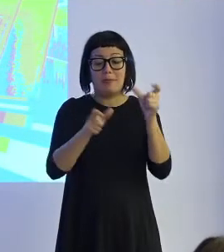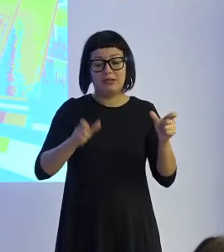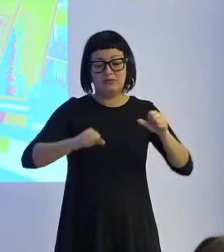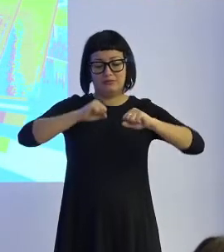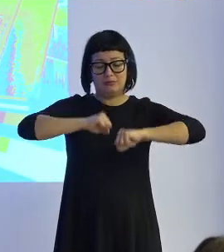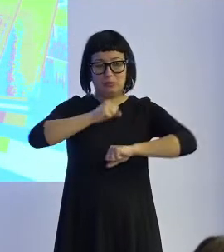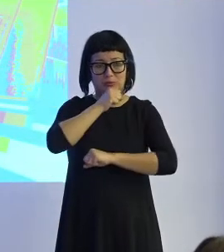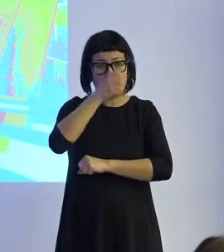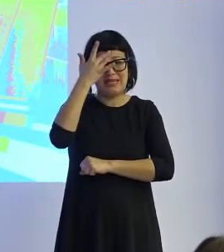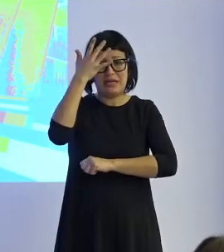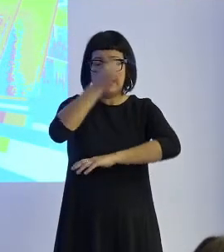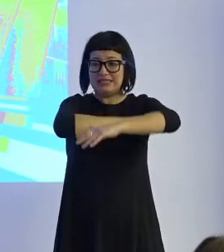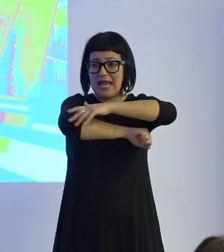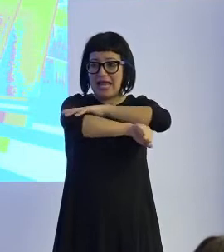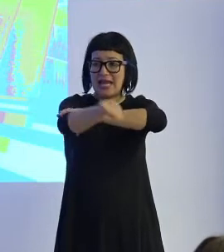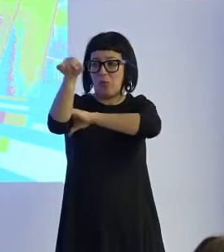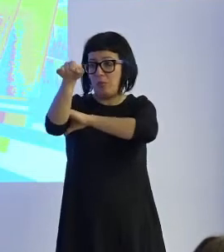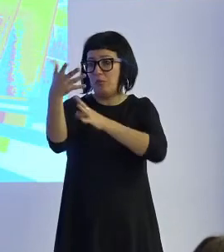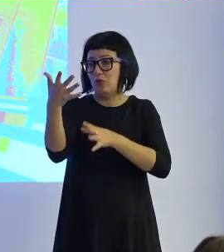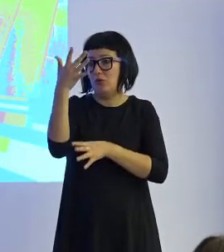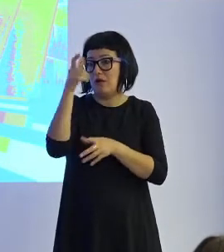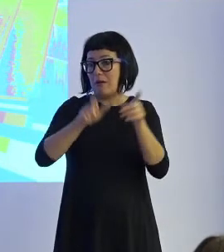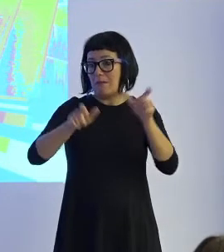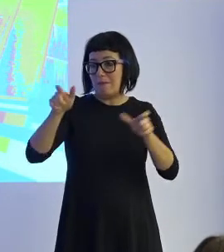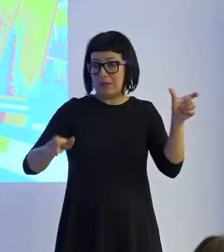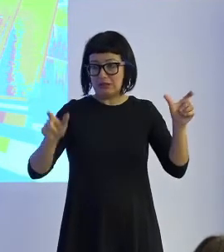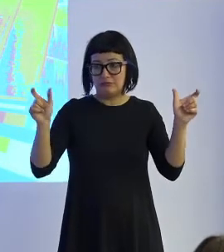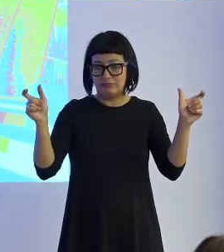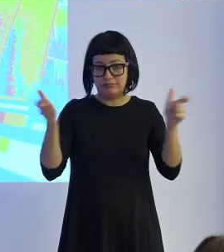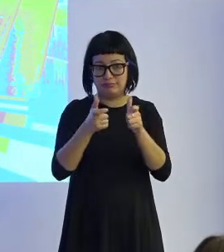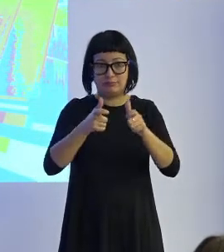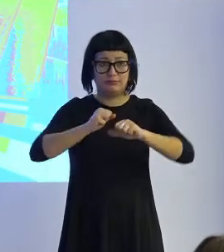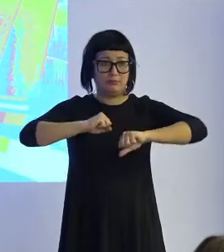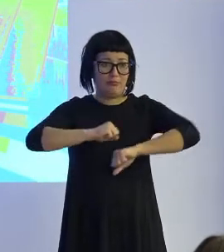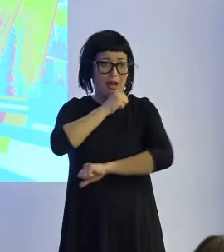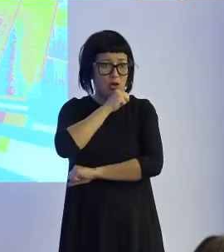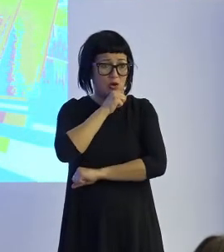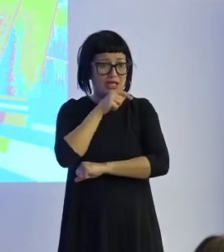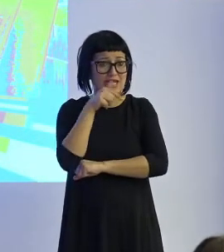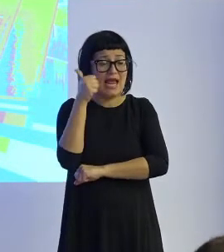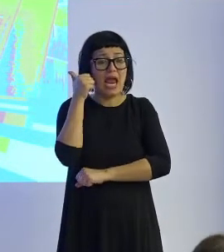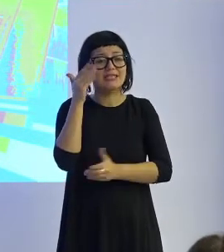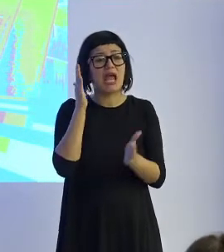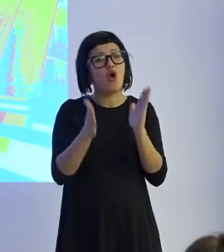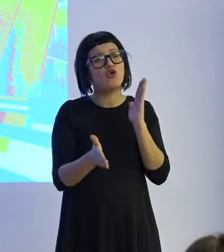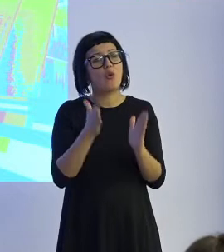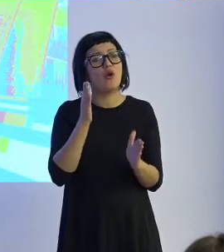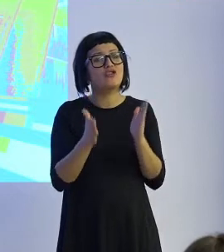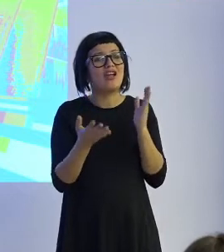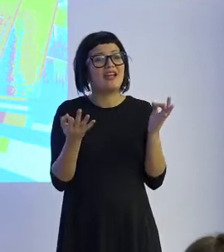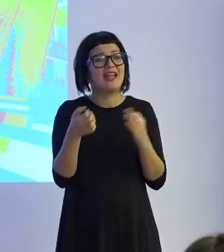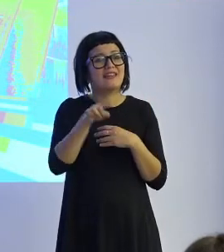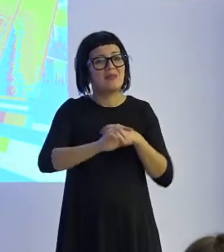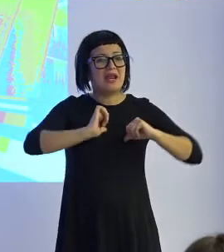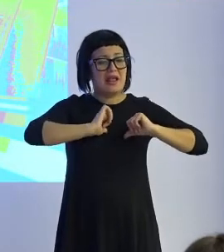imaginaos el campo en el campo cada vez quedan menos personas y las que quedan pues tienen más edad en este caso este es un robot que también